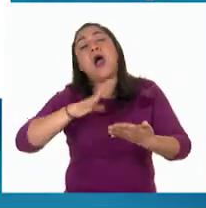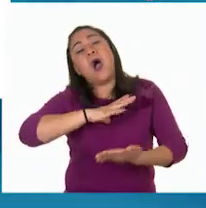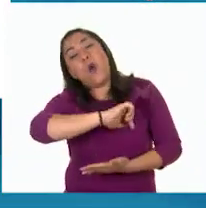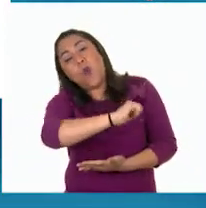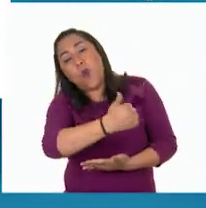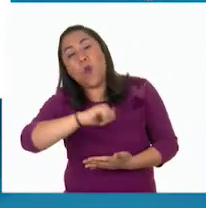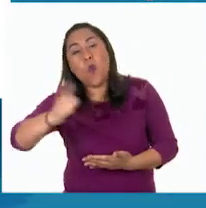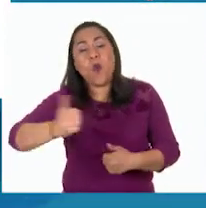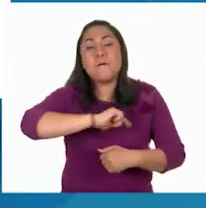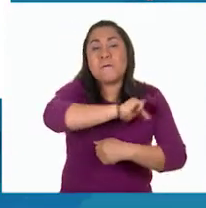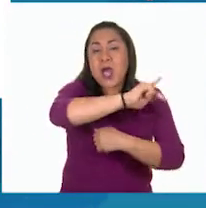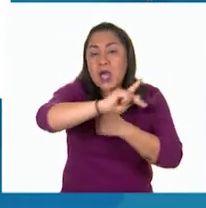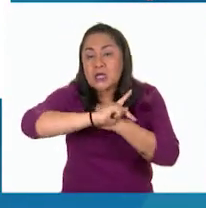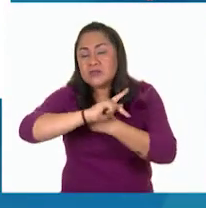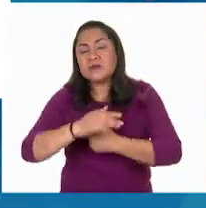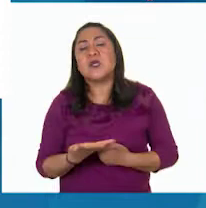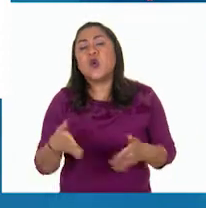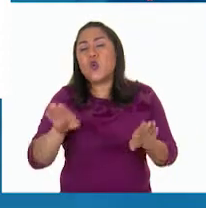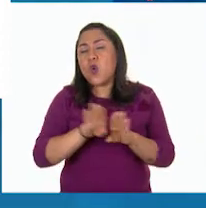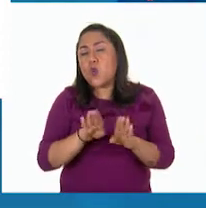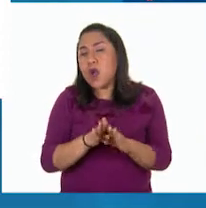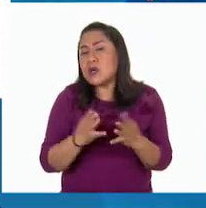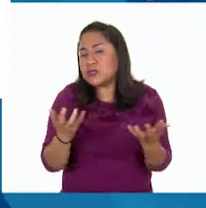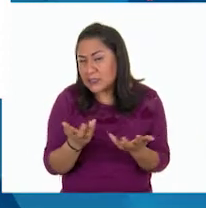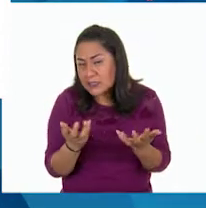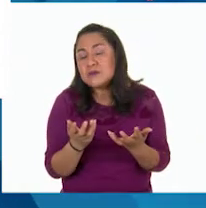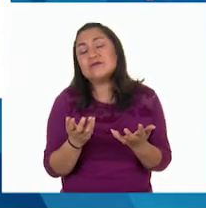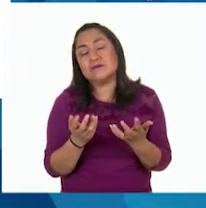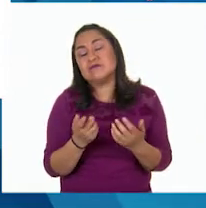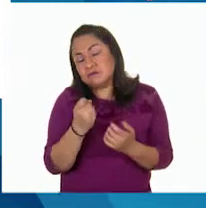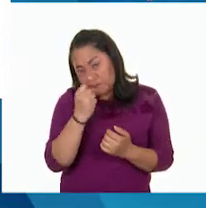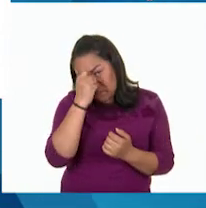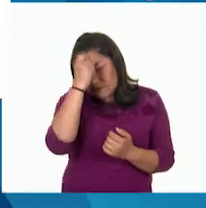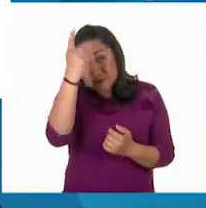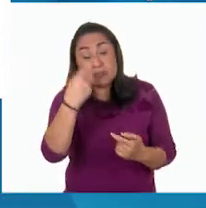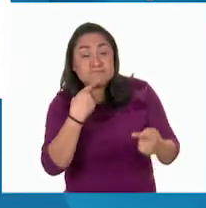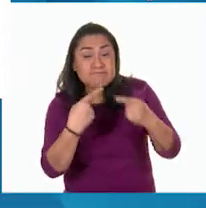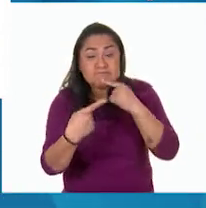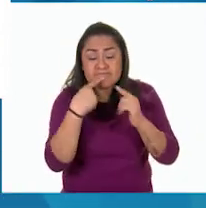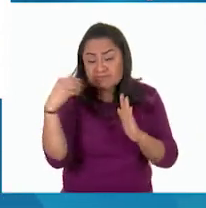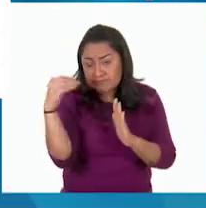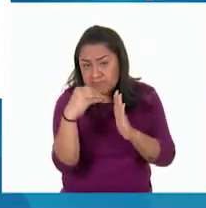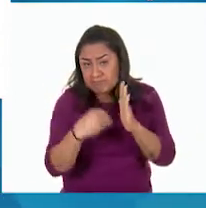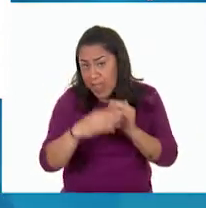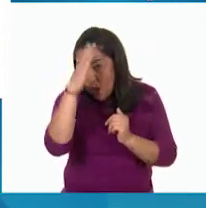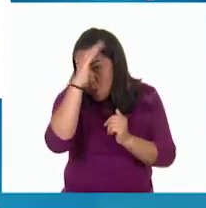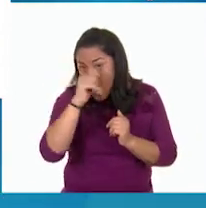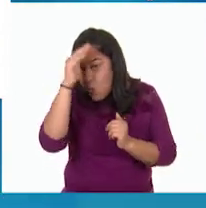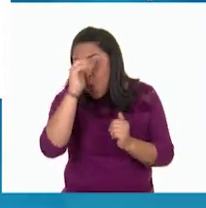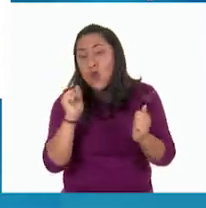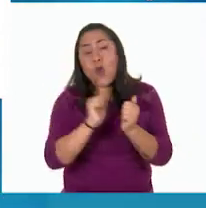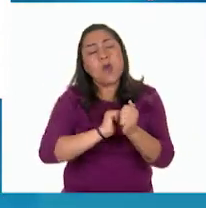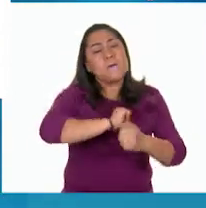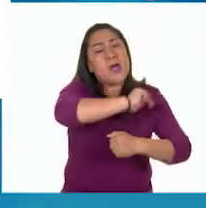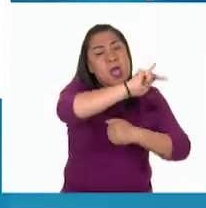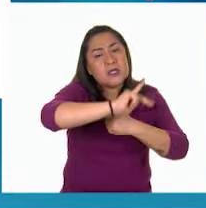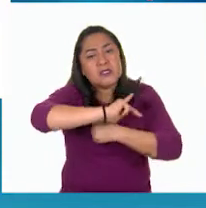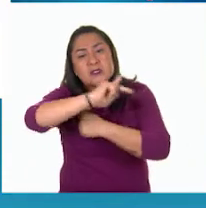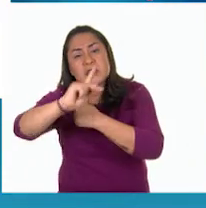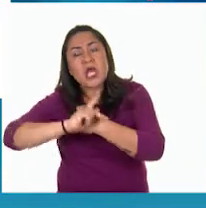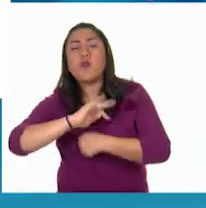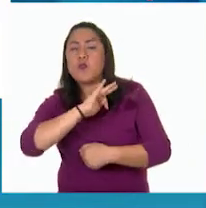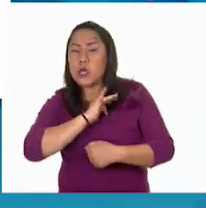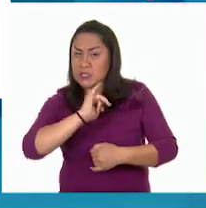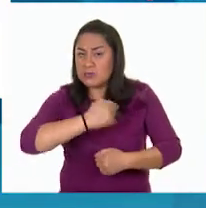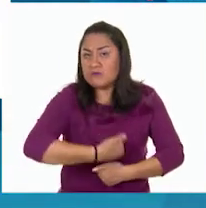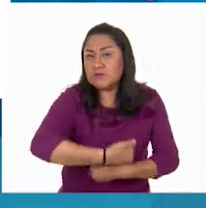países. Una forma de llevarlo a cabo es mediante la creación de acuerdos con distintos países para comercializar productos